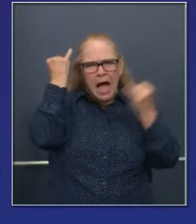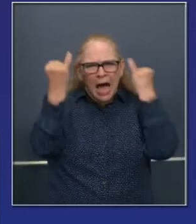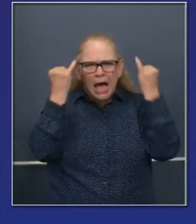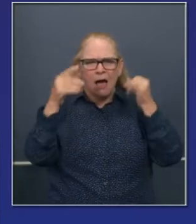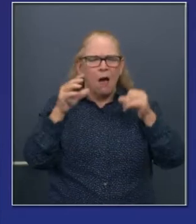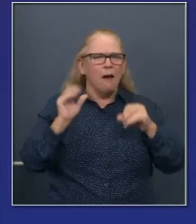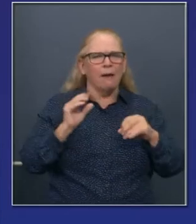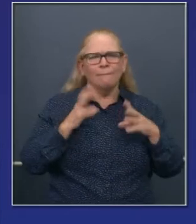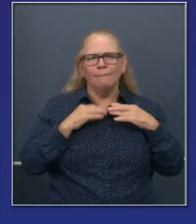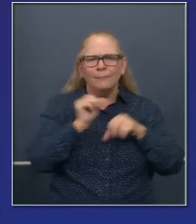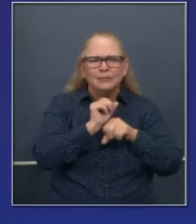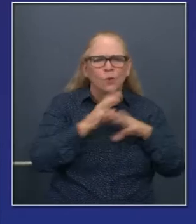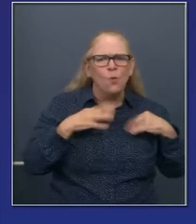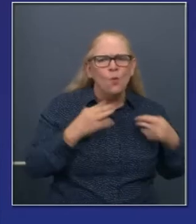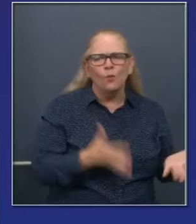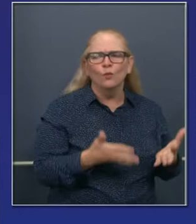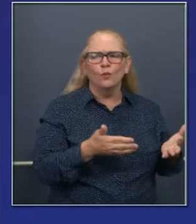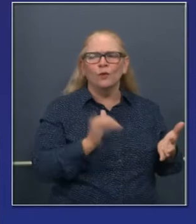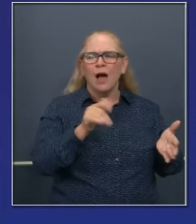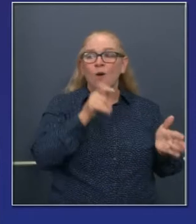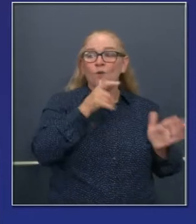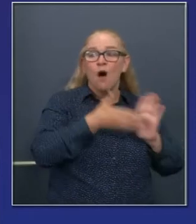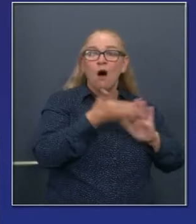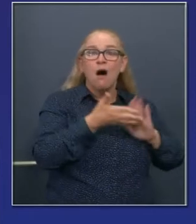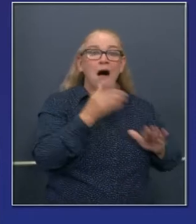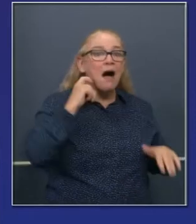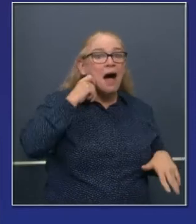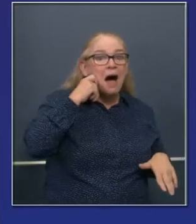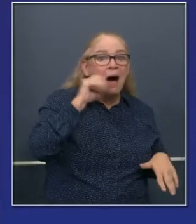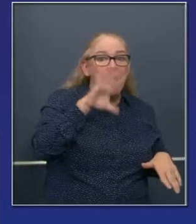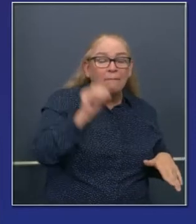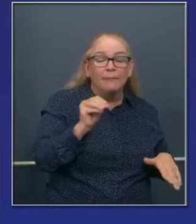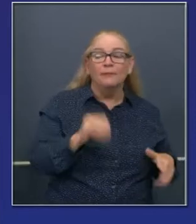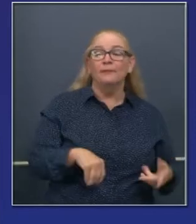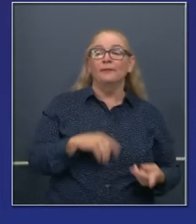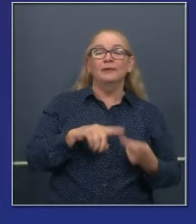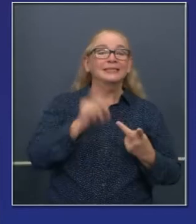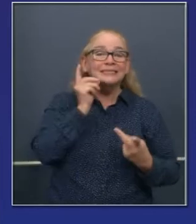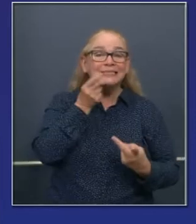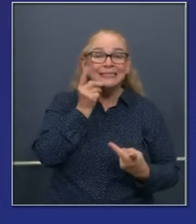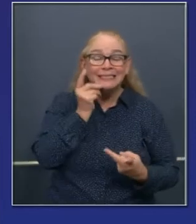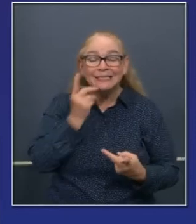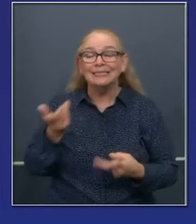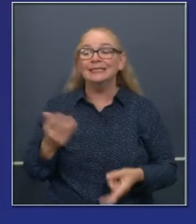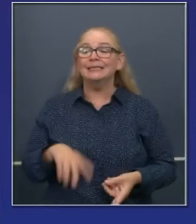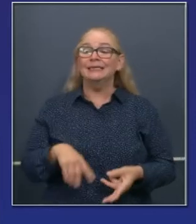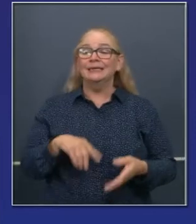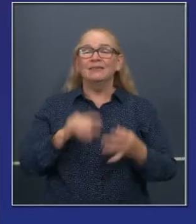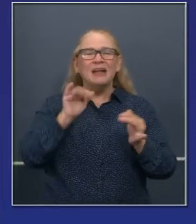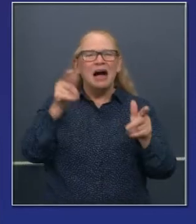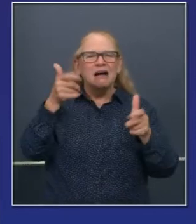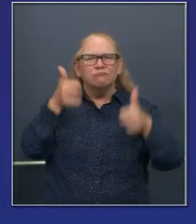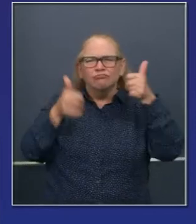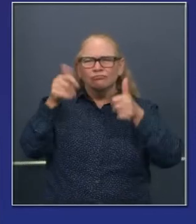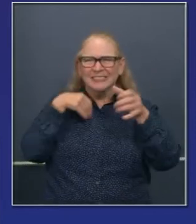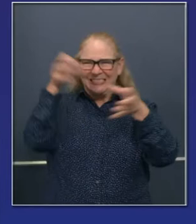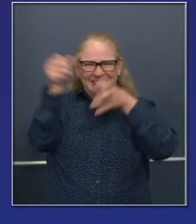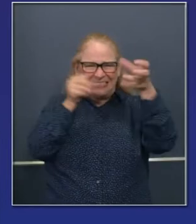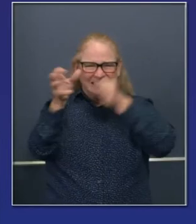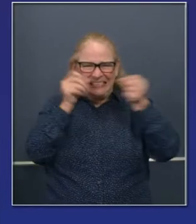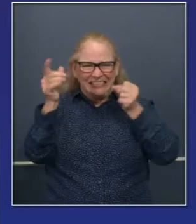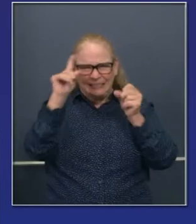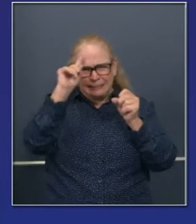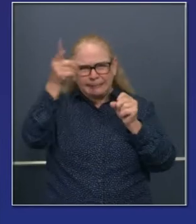icónicas. Desde Tim Cook, que maneja a Apple, a Bob Iger, que maneja o gerencia a Disney. Pequeñas